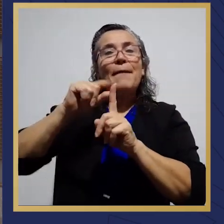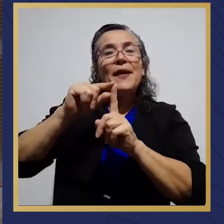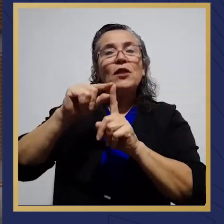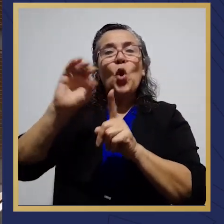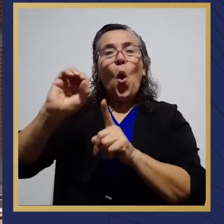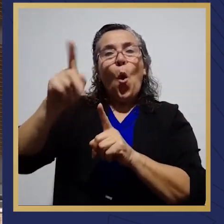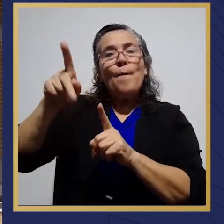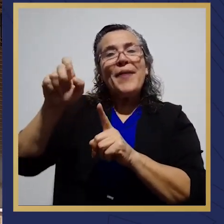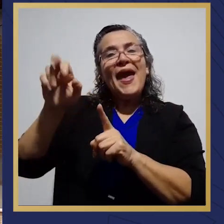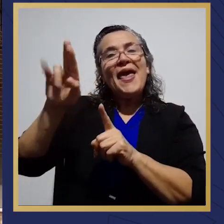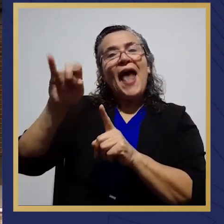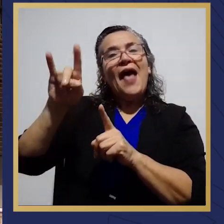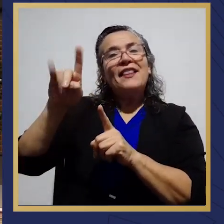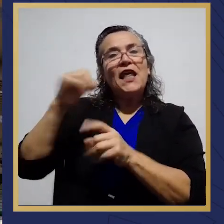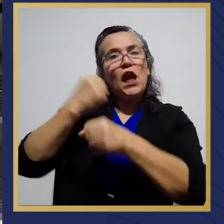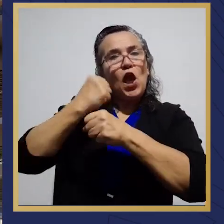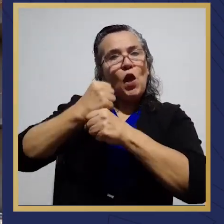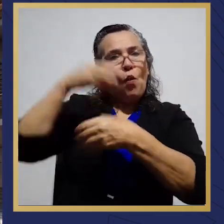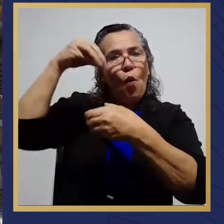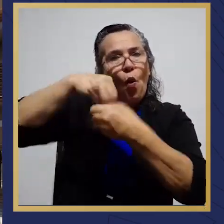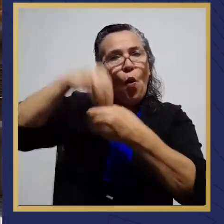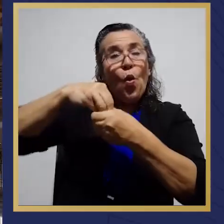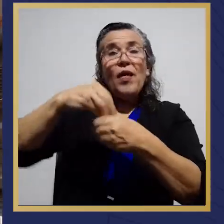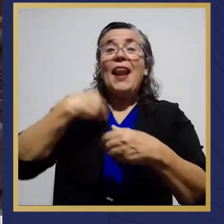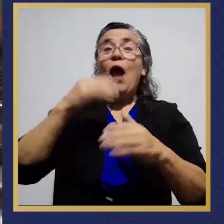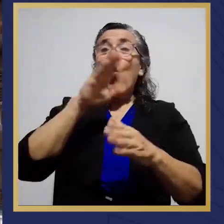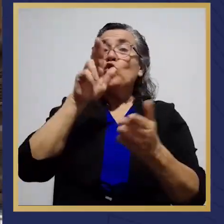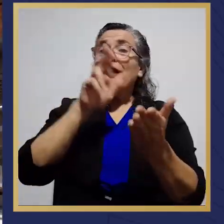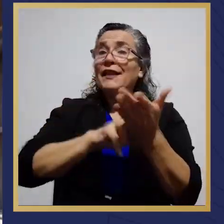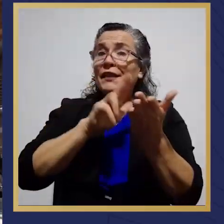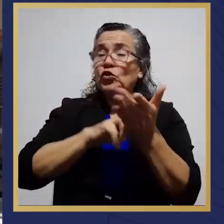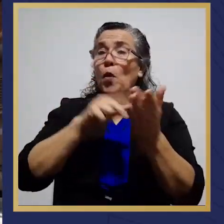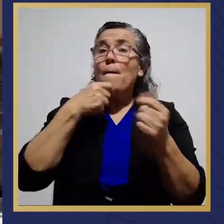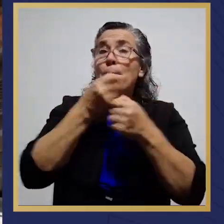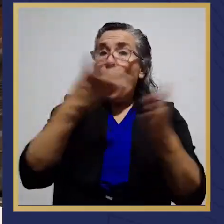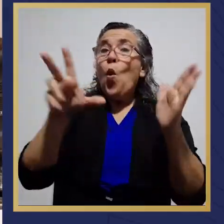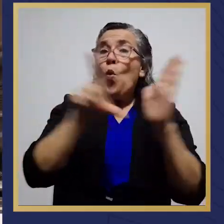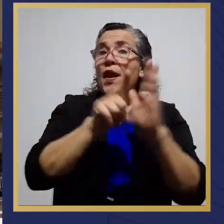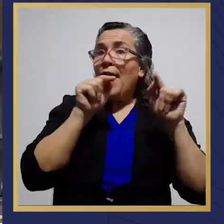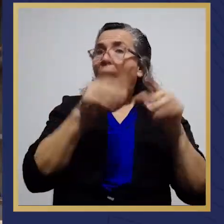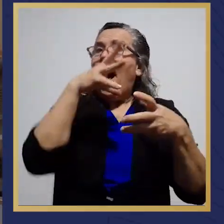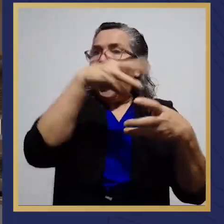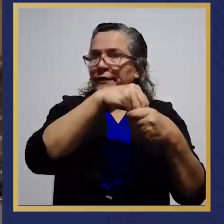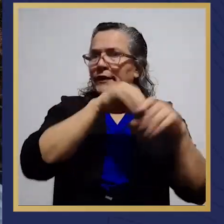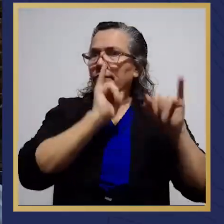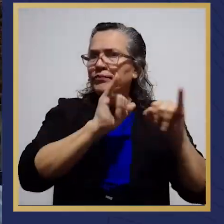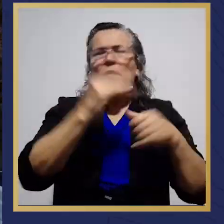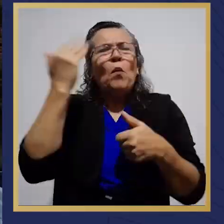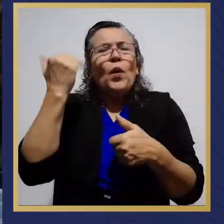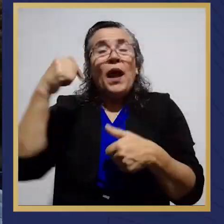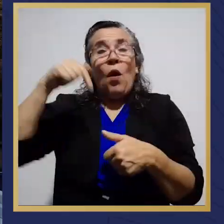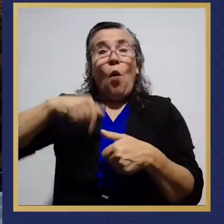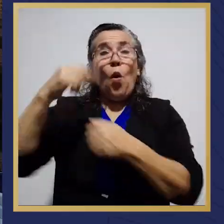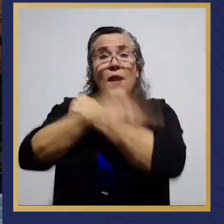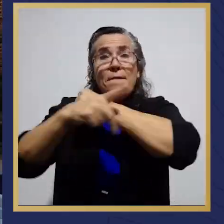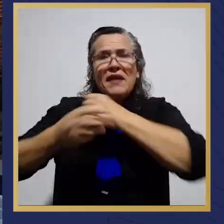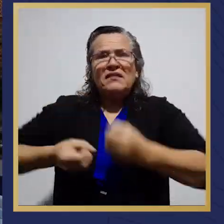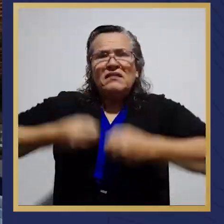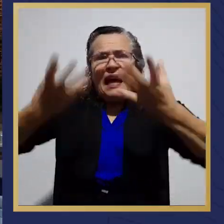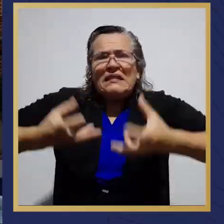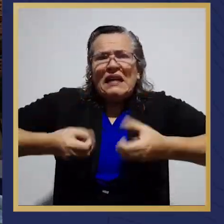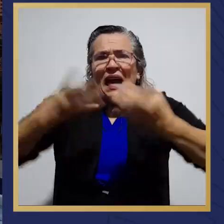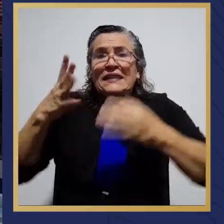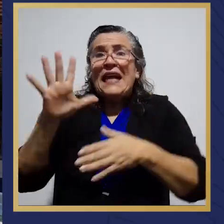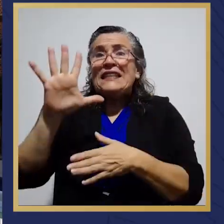arrendamiento operativo que contempla la Ley de Contratación Pública. ¿Por qué? Porque hoy el país